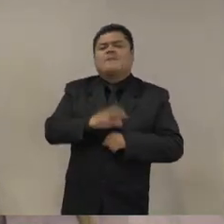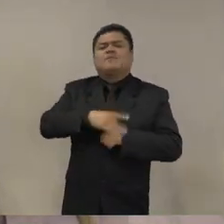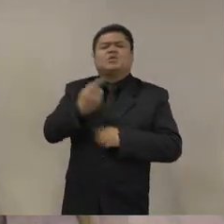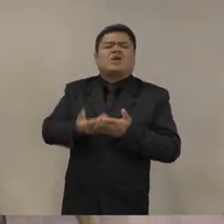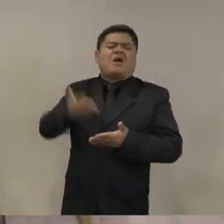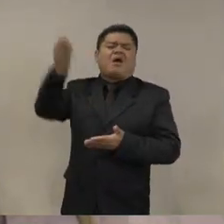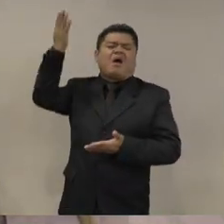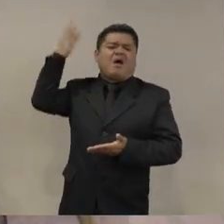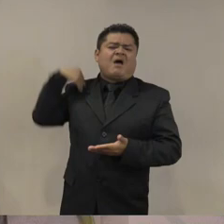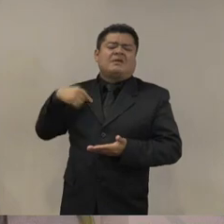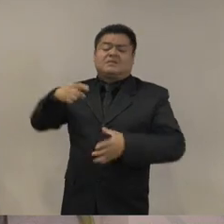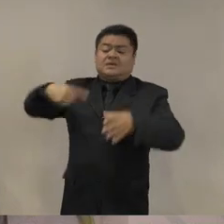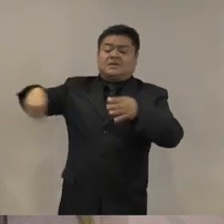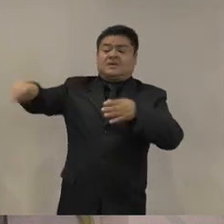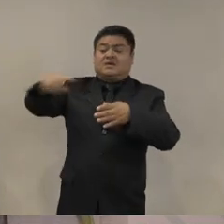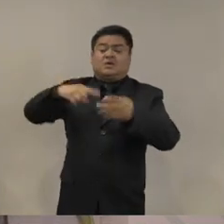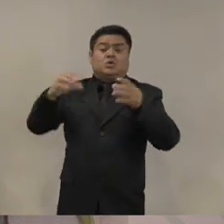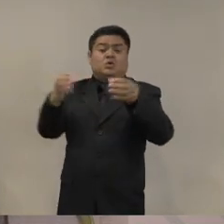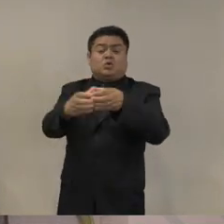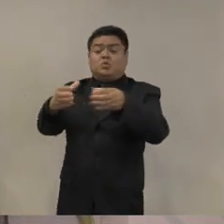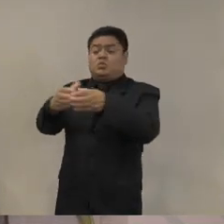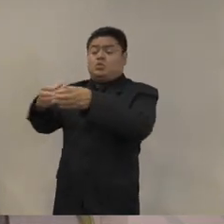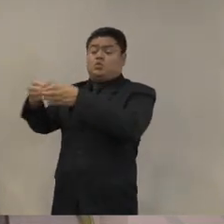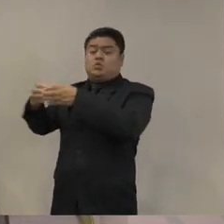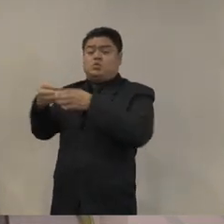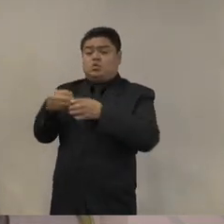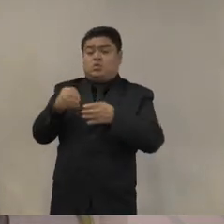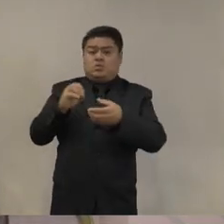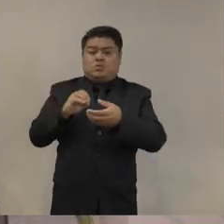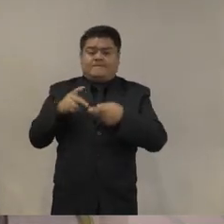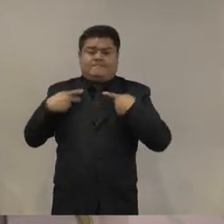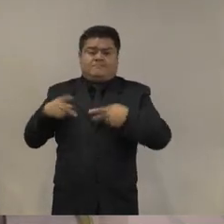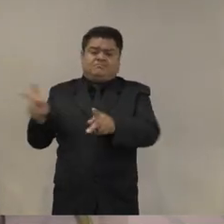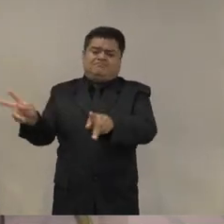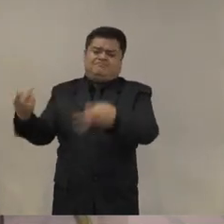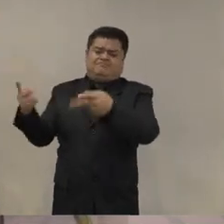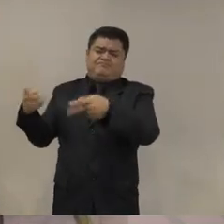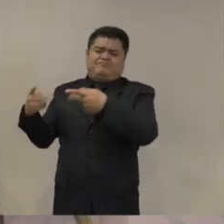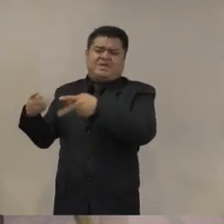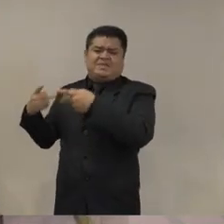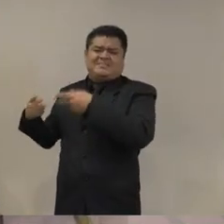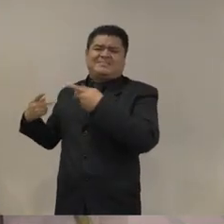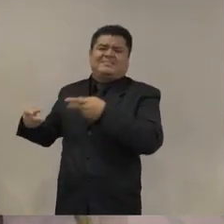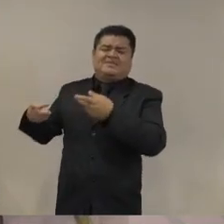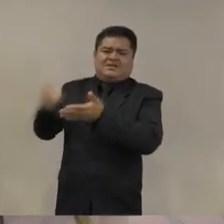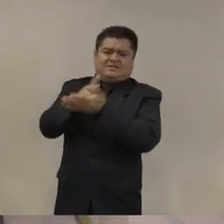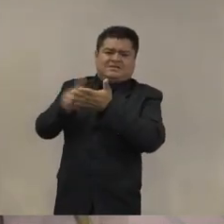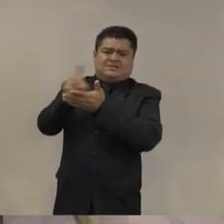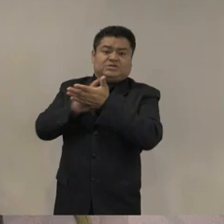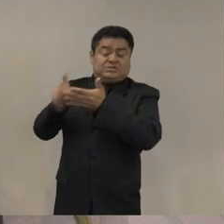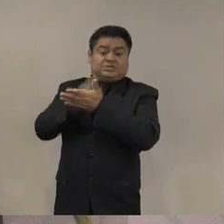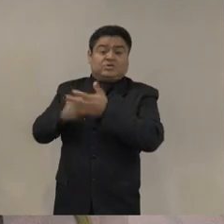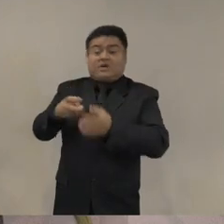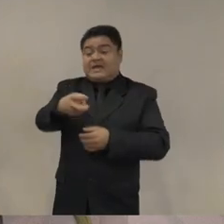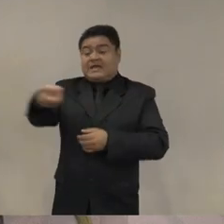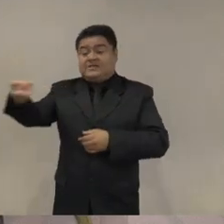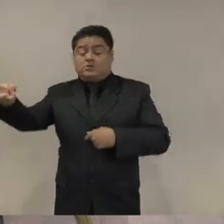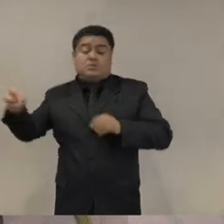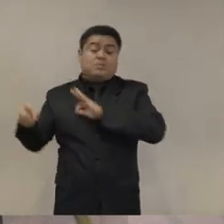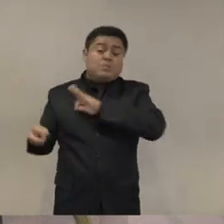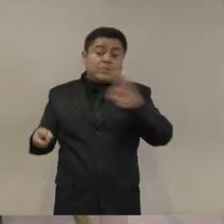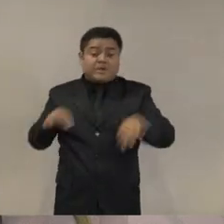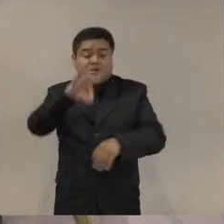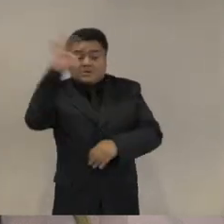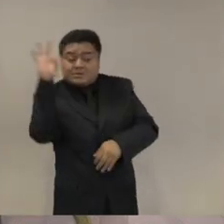vulnerarlas a la corrupción de estas fuerzas sin embargo la trayectoria de los diferentes